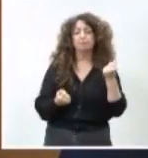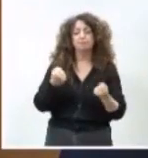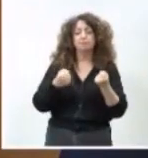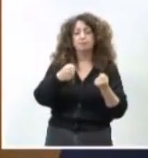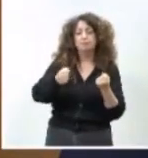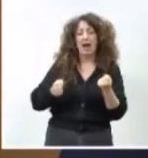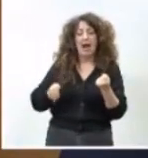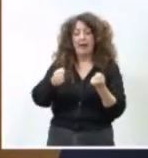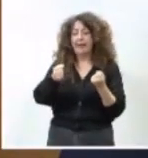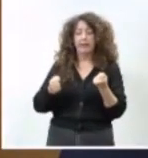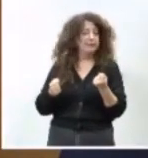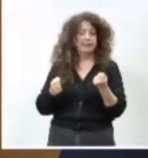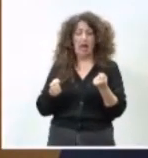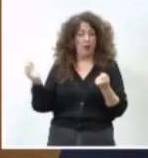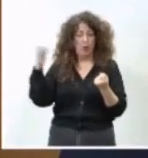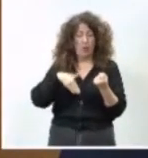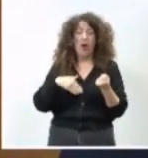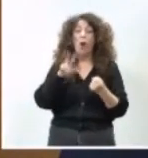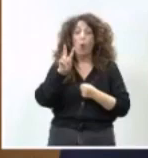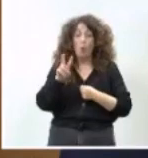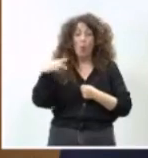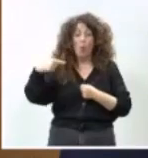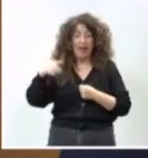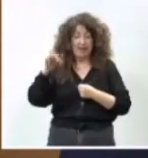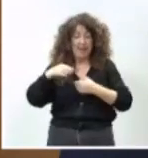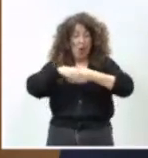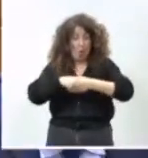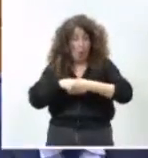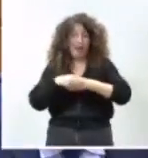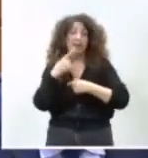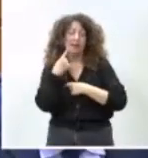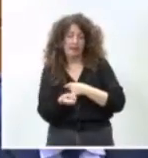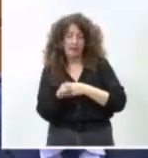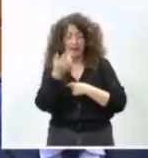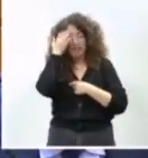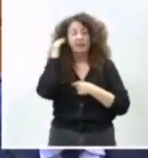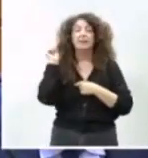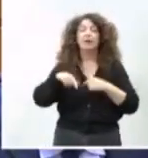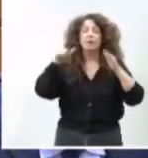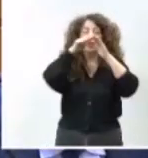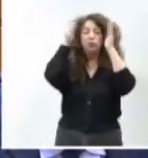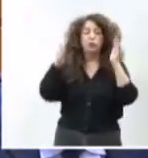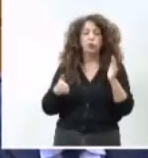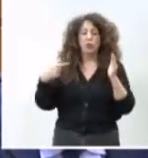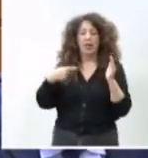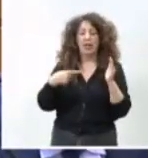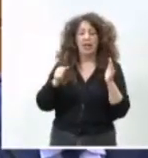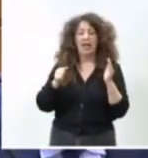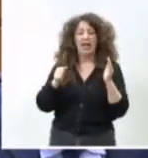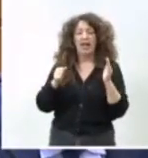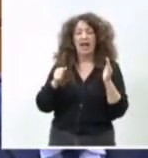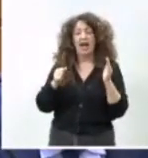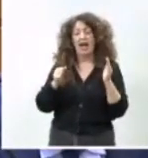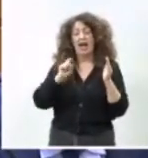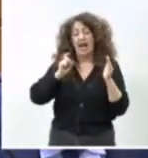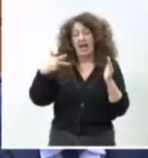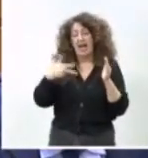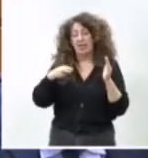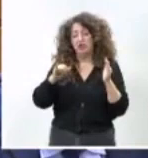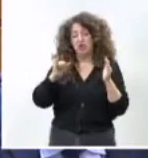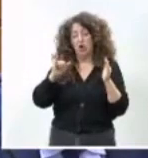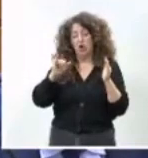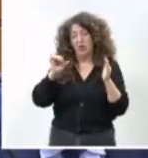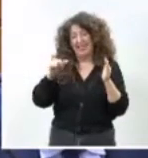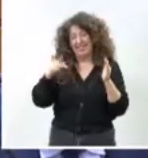dice UGT. Años de retrasos en el túnel de Gaichurisqueta, que provocaron la reducción de la oferta de horarios en las